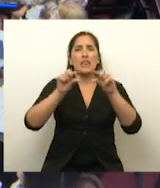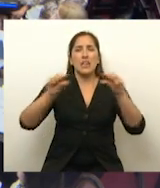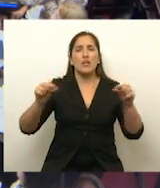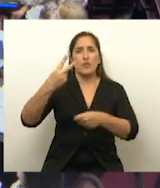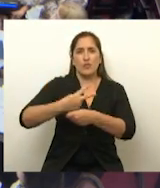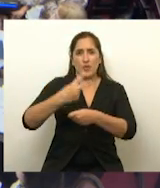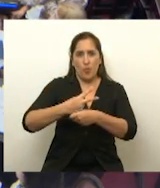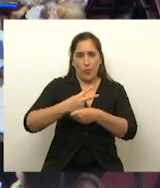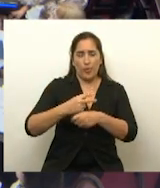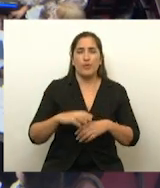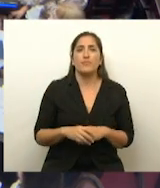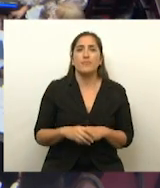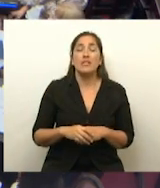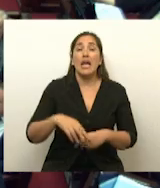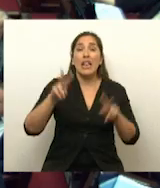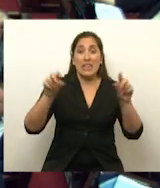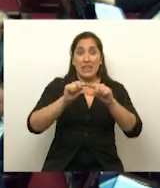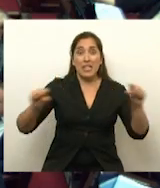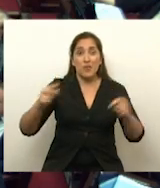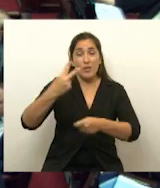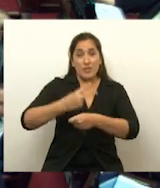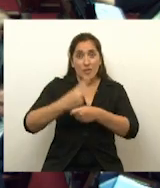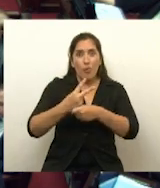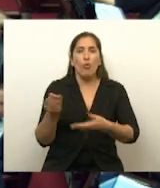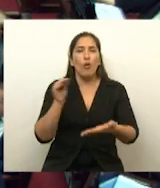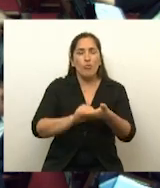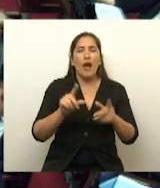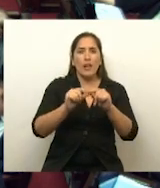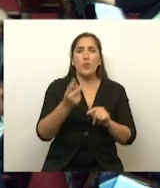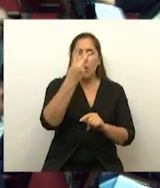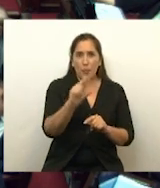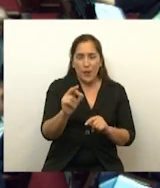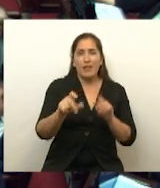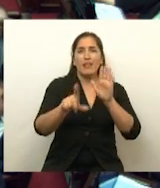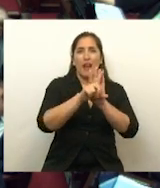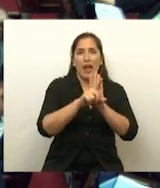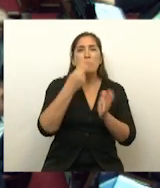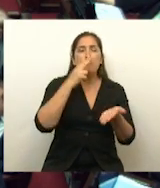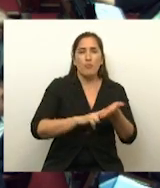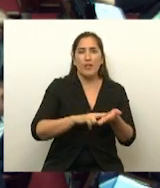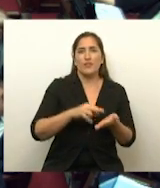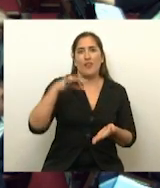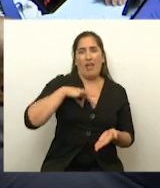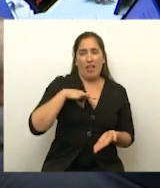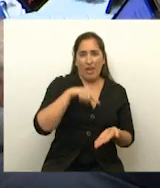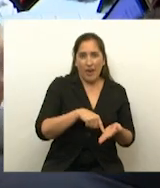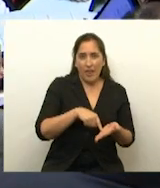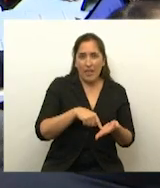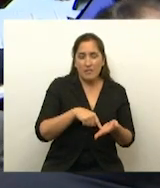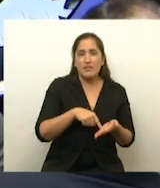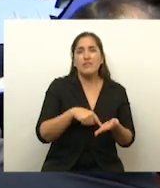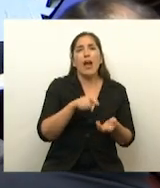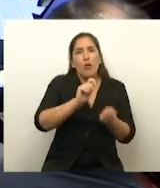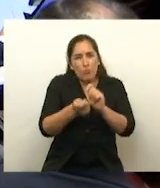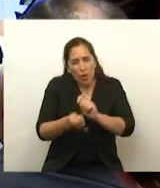secretario. Si es el título segundo, incorporando como artículo 20 bis de la ley de impuesto a las ganancias, texto ordenado de 1927 y sus